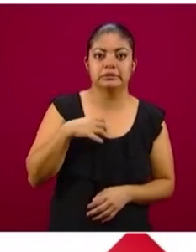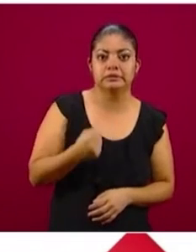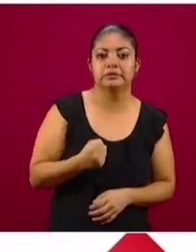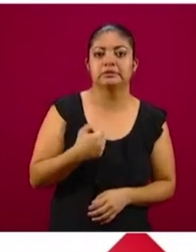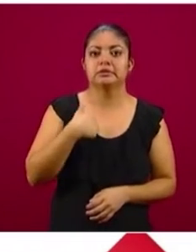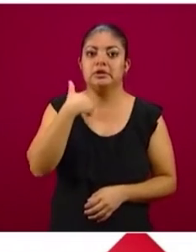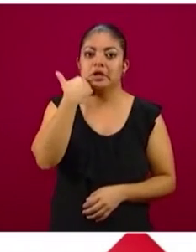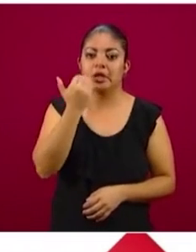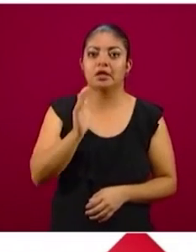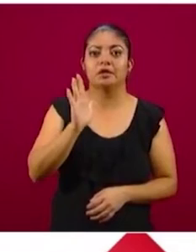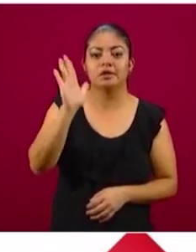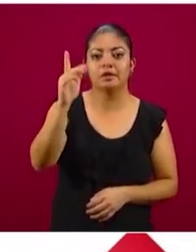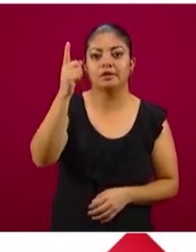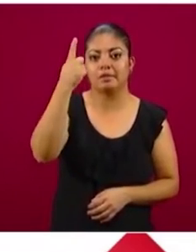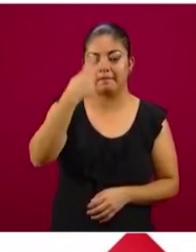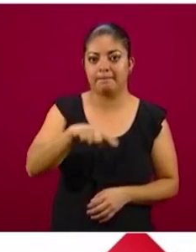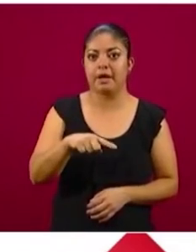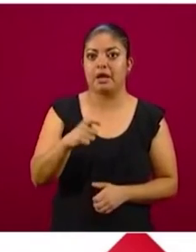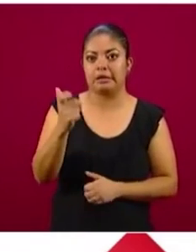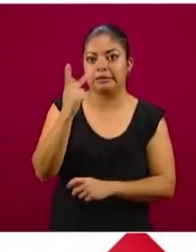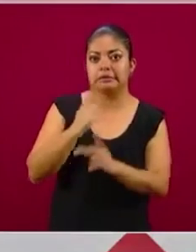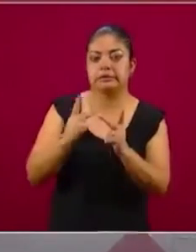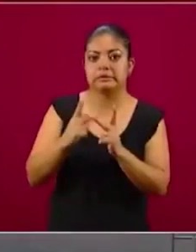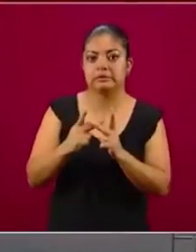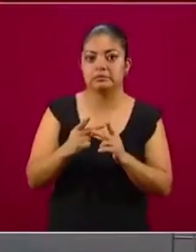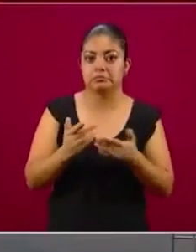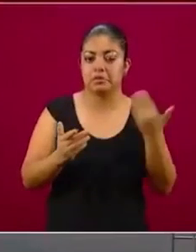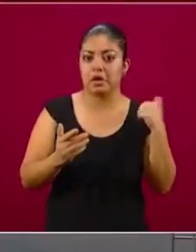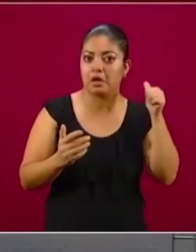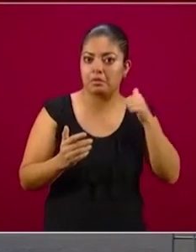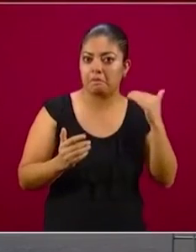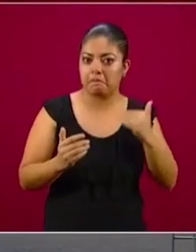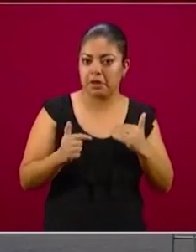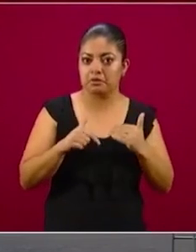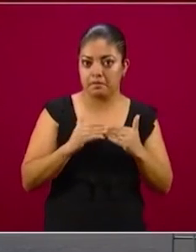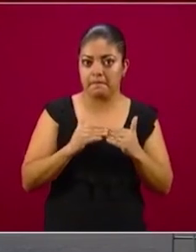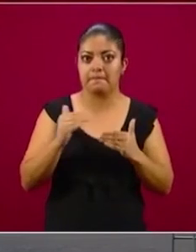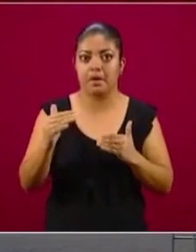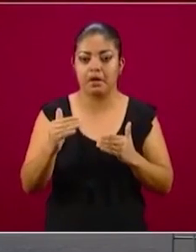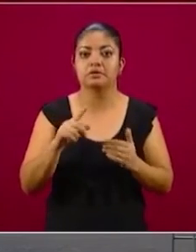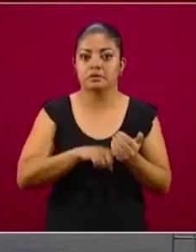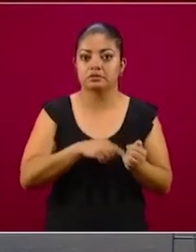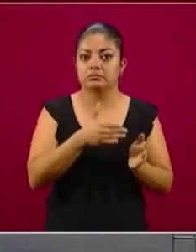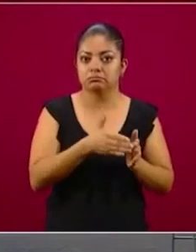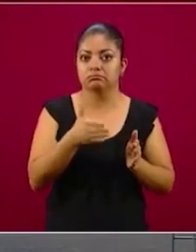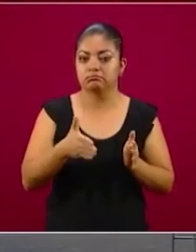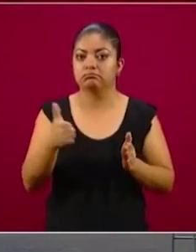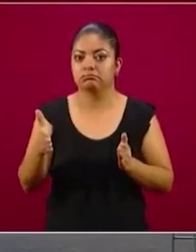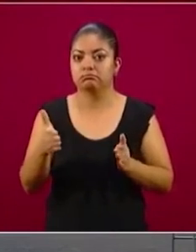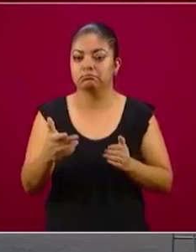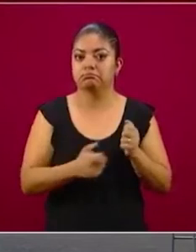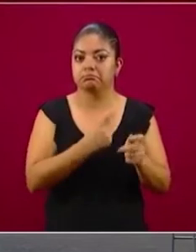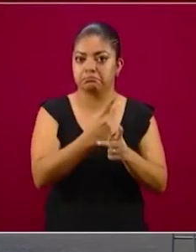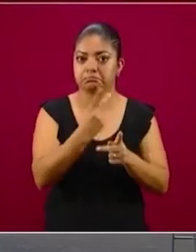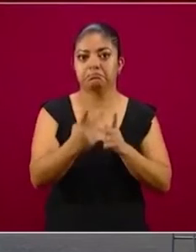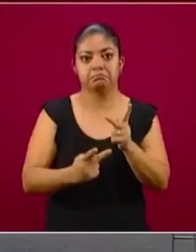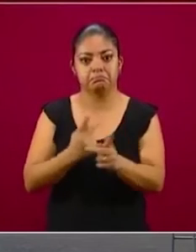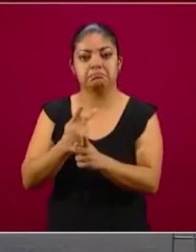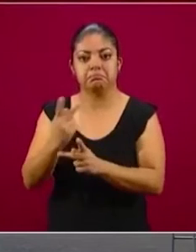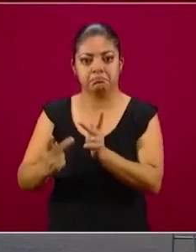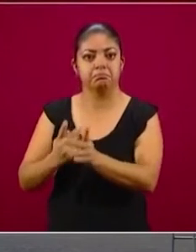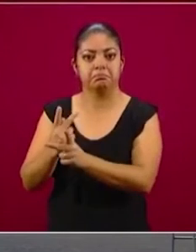crédito comparado con abril. Entonces, la verdad es que se ve en estos días cómo va avanzando la colocación de crédito y sobre todo